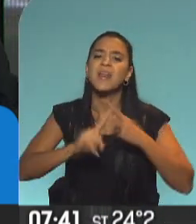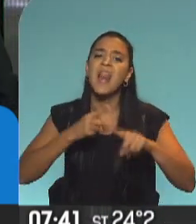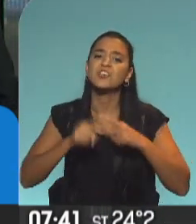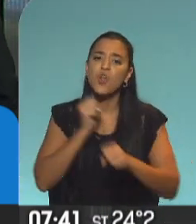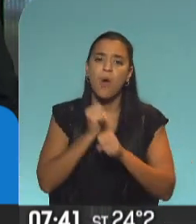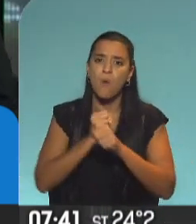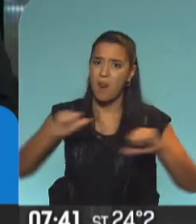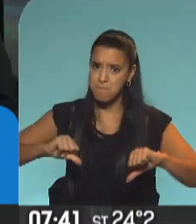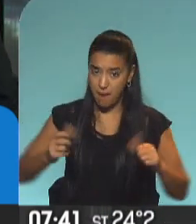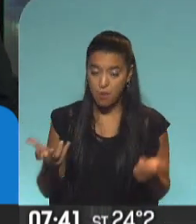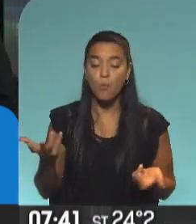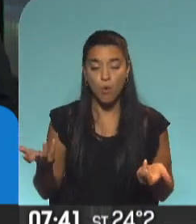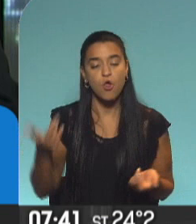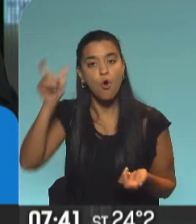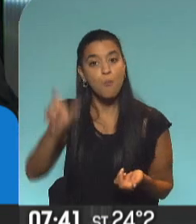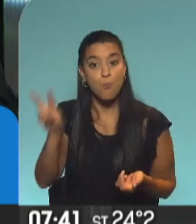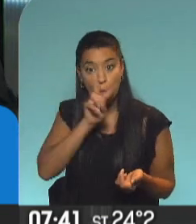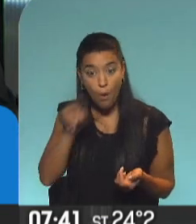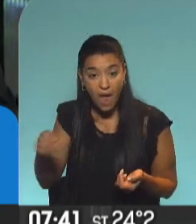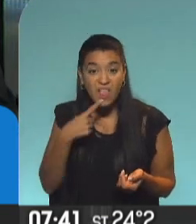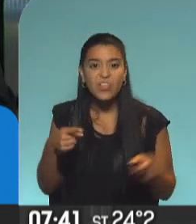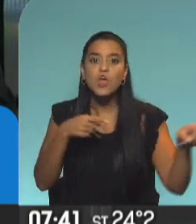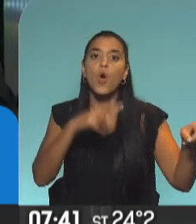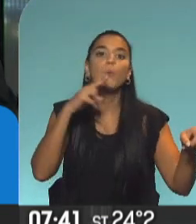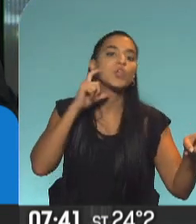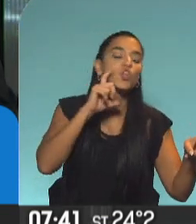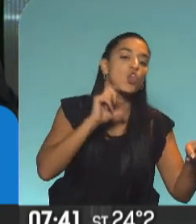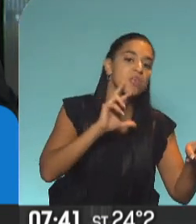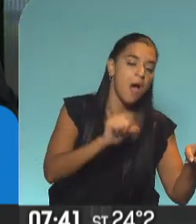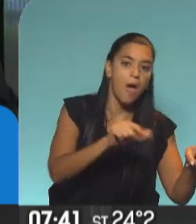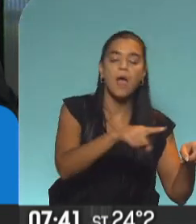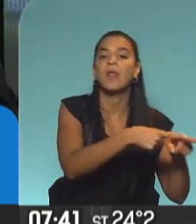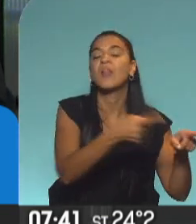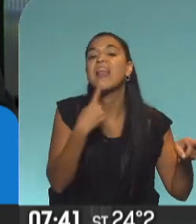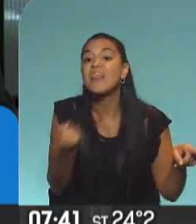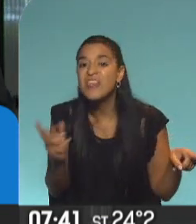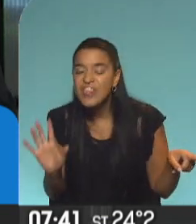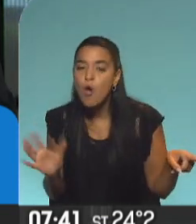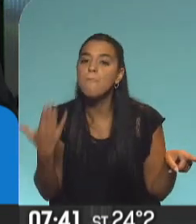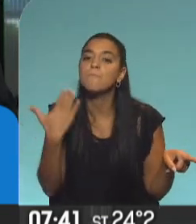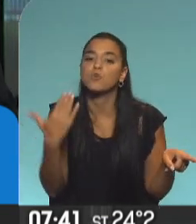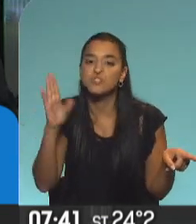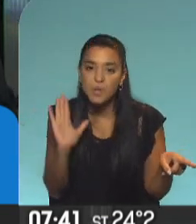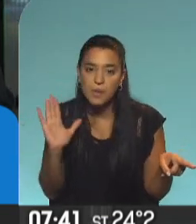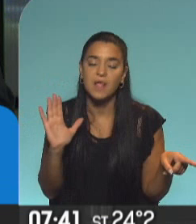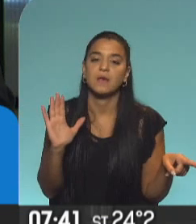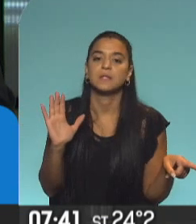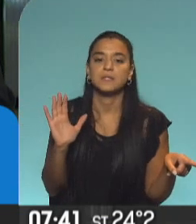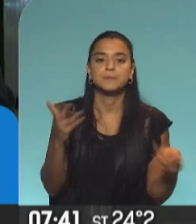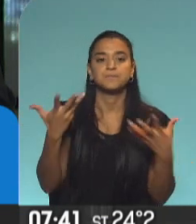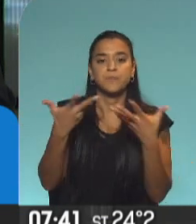laboral. Había dicho esta mujer que Victoria Donda le había sugerido algo así como la posibilidad de